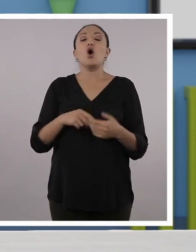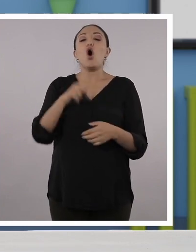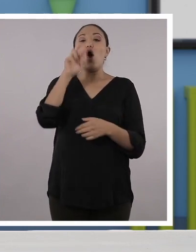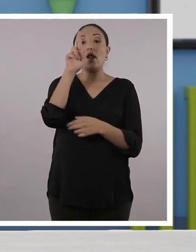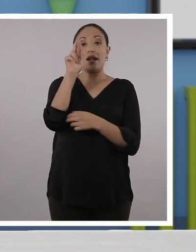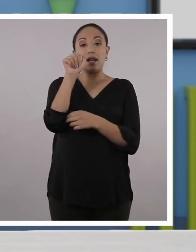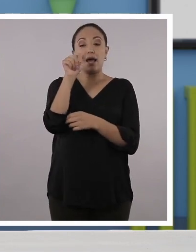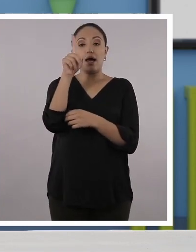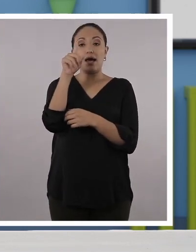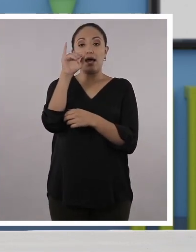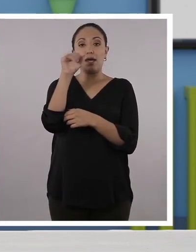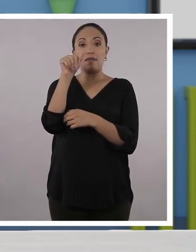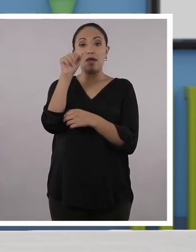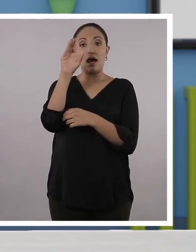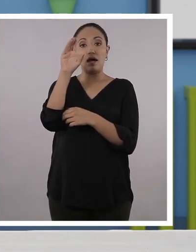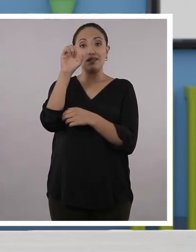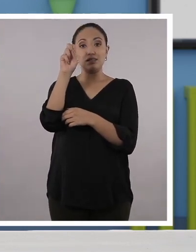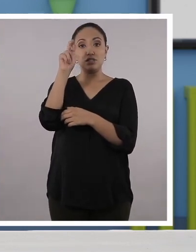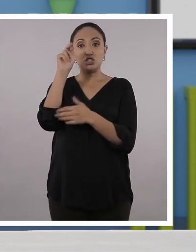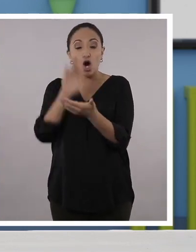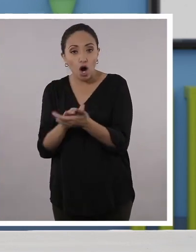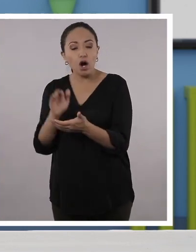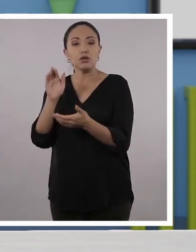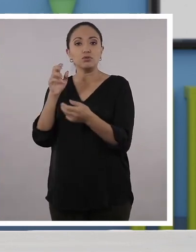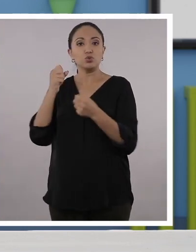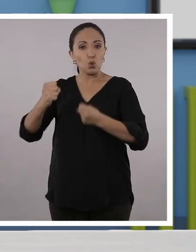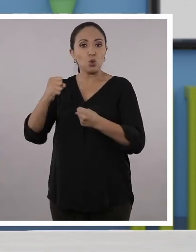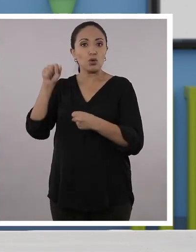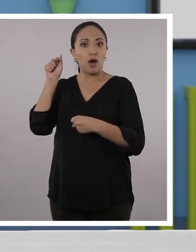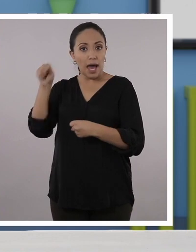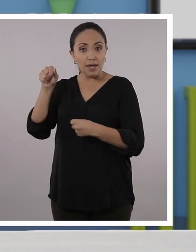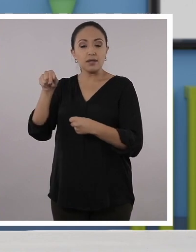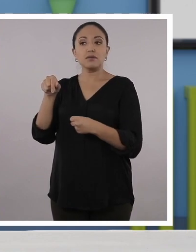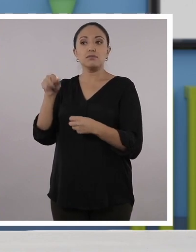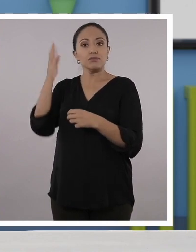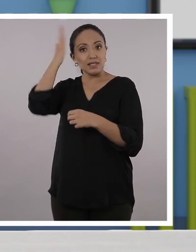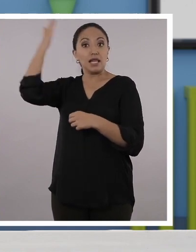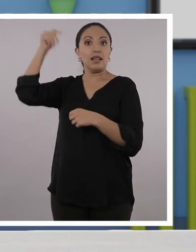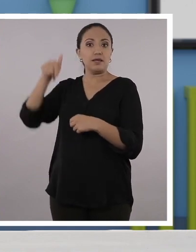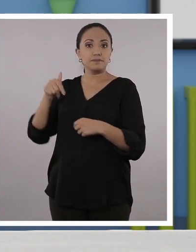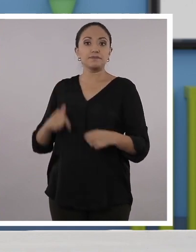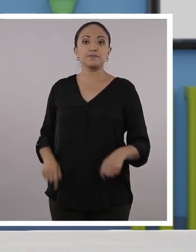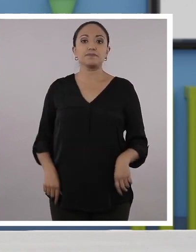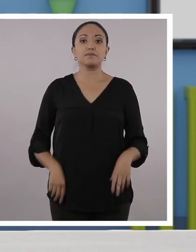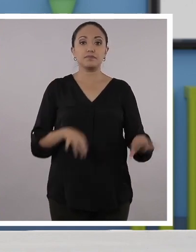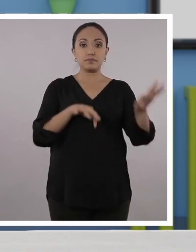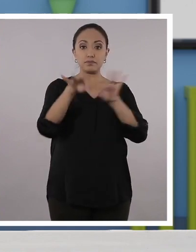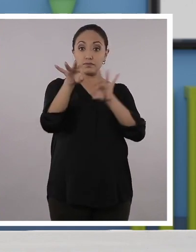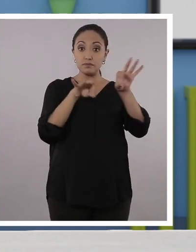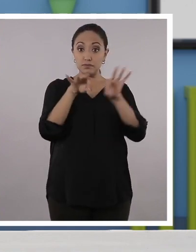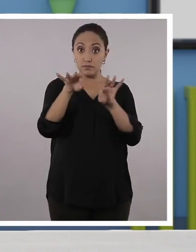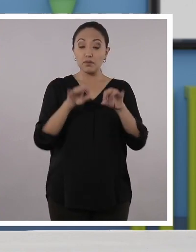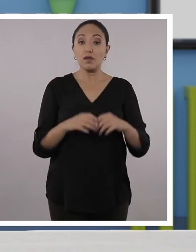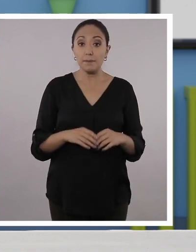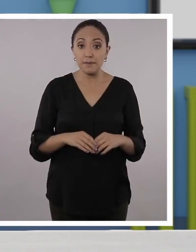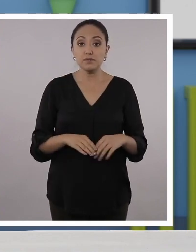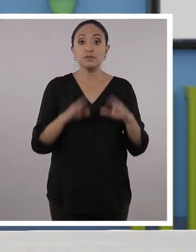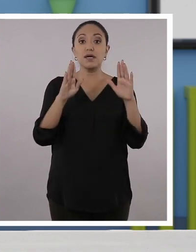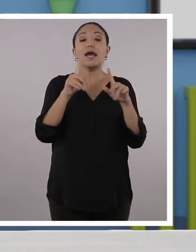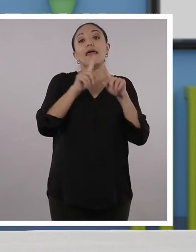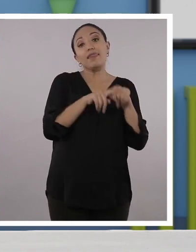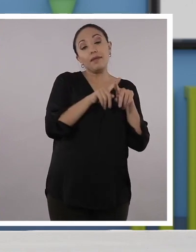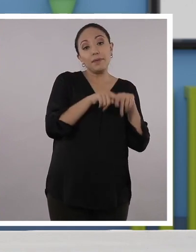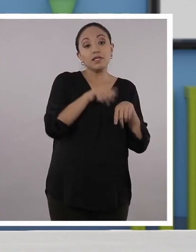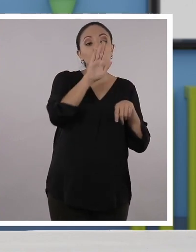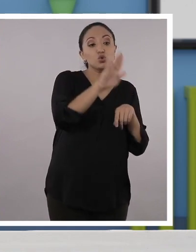radiación sería en la última. Radiación. Ahí está la tilde. Muy bien, Santi. Y según la sílaba